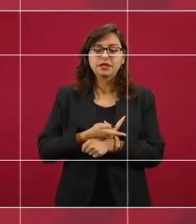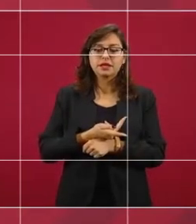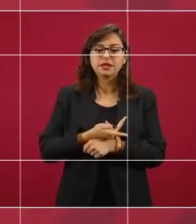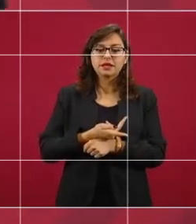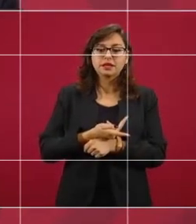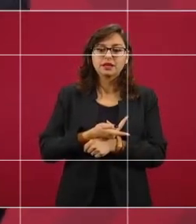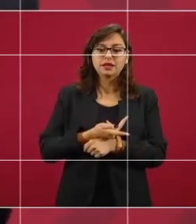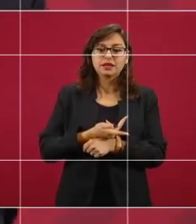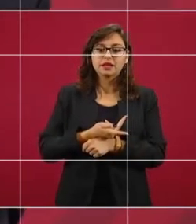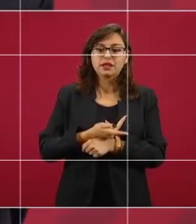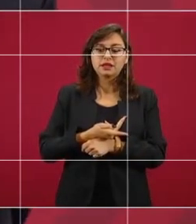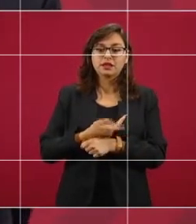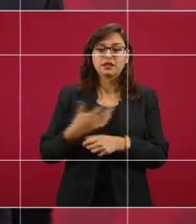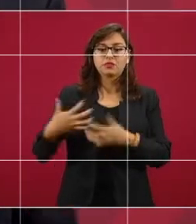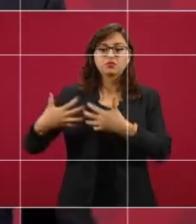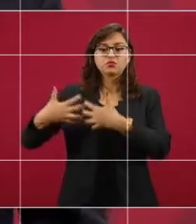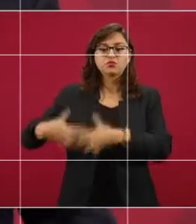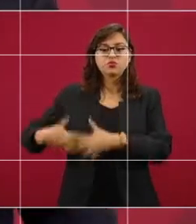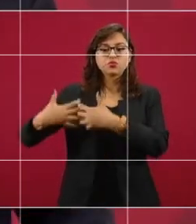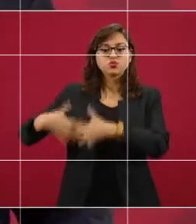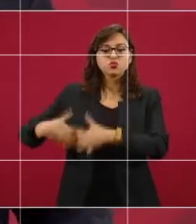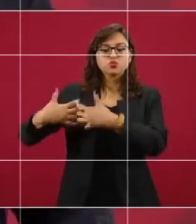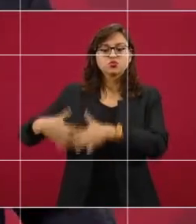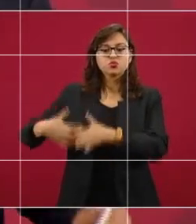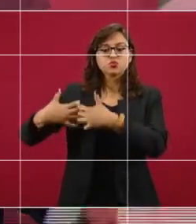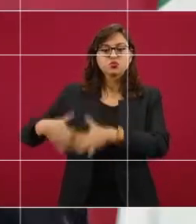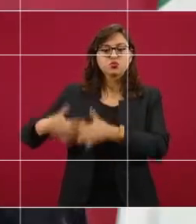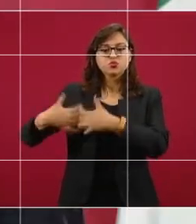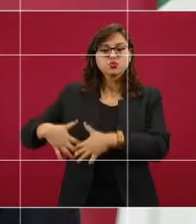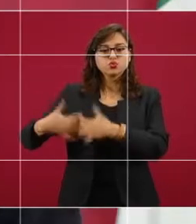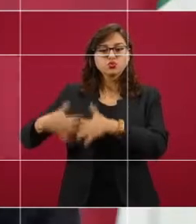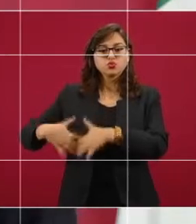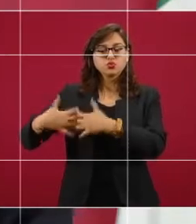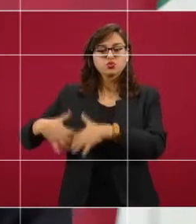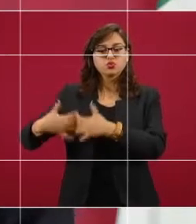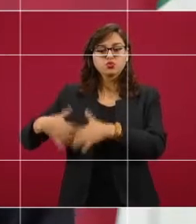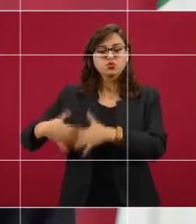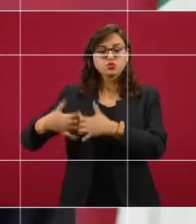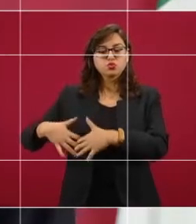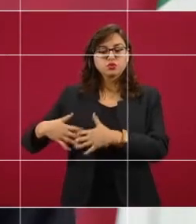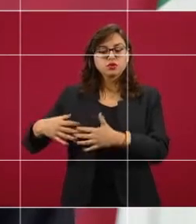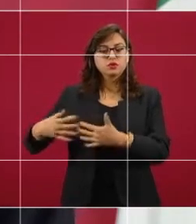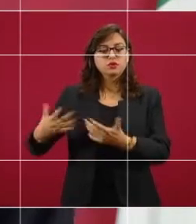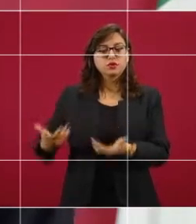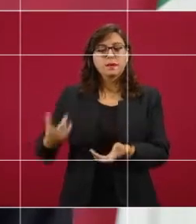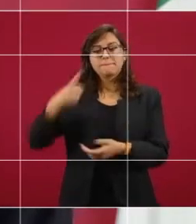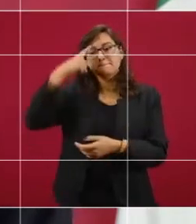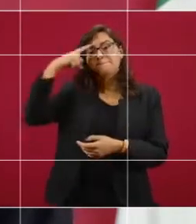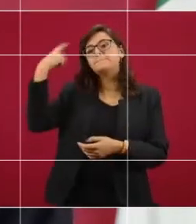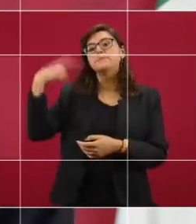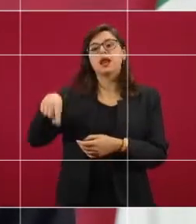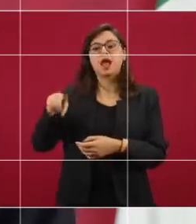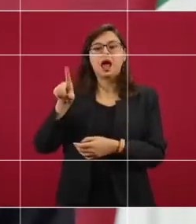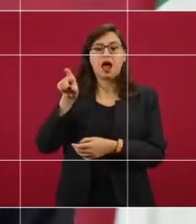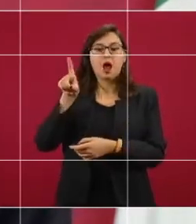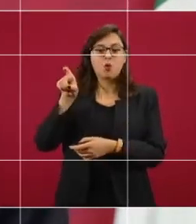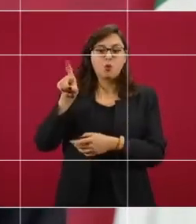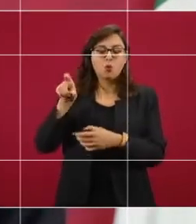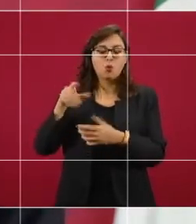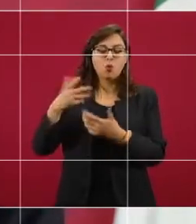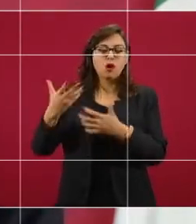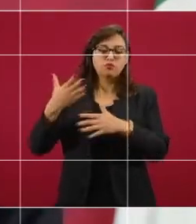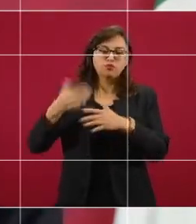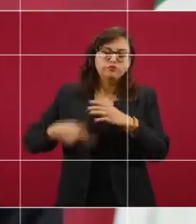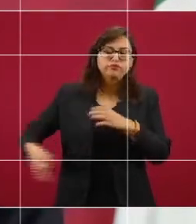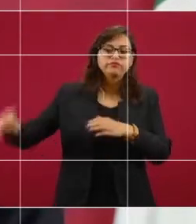turbinen permanentemente para que no tengan llenos los vasos de